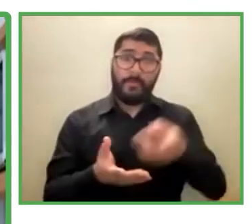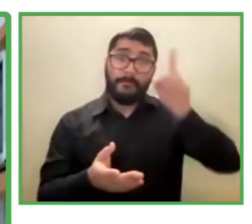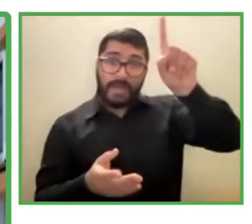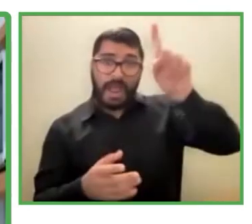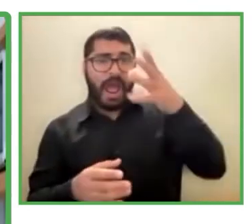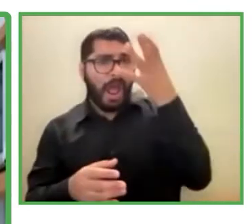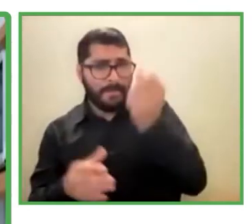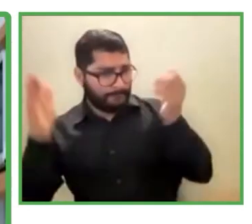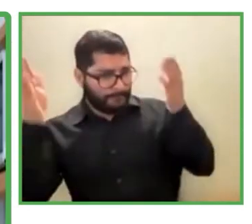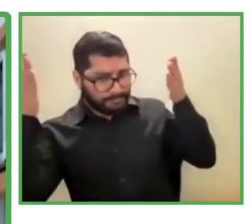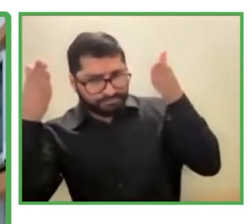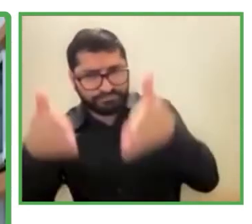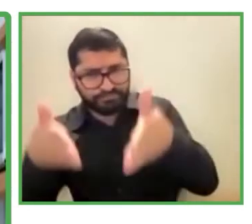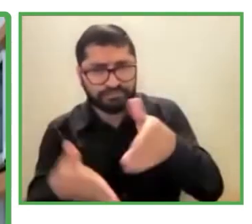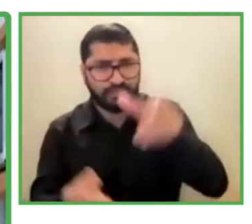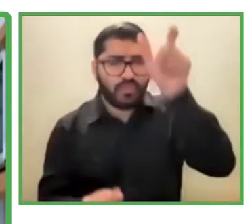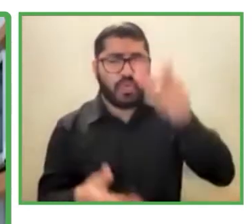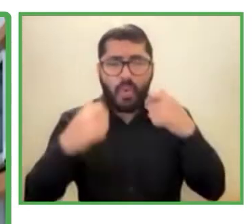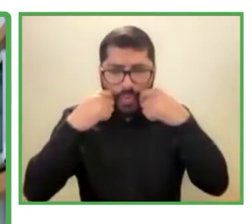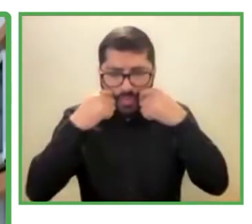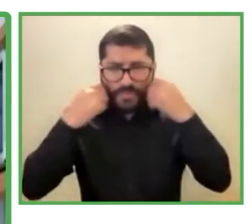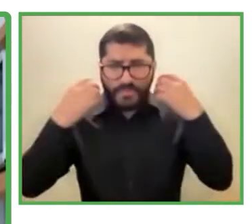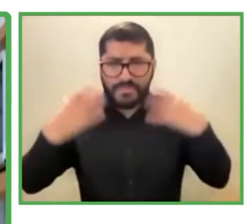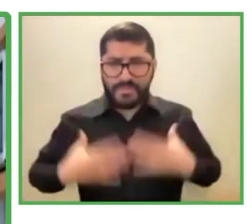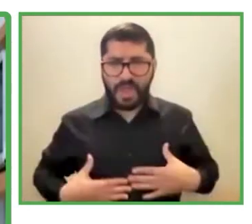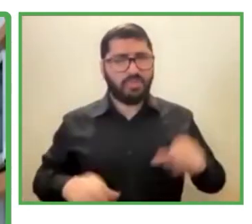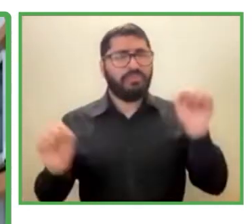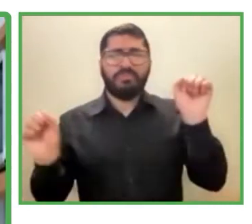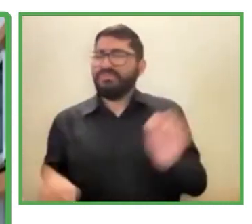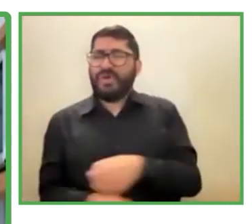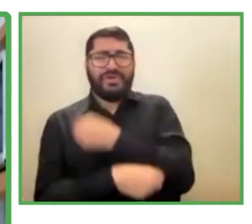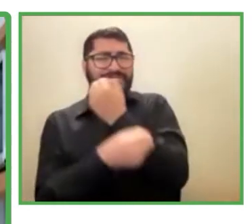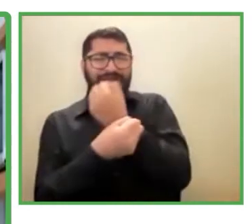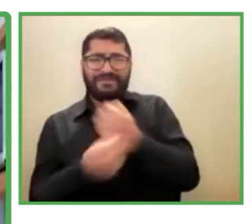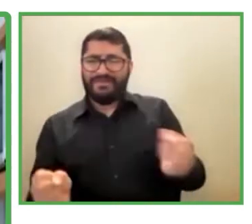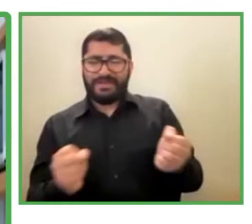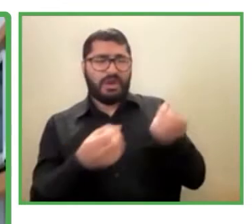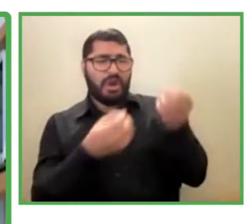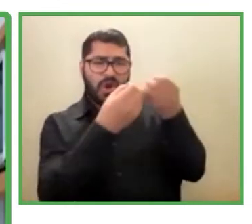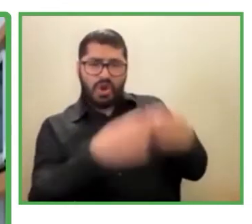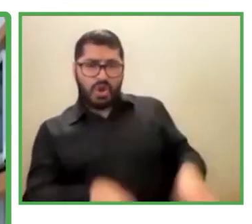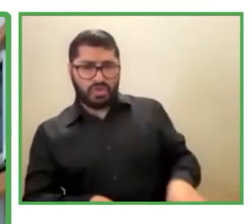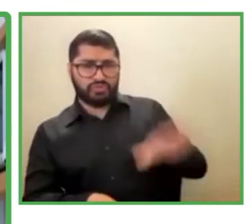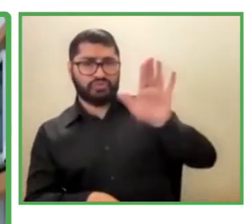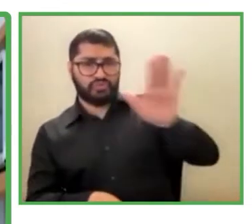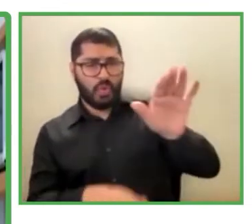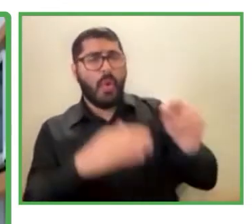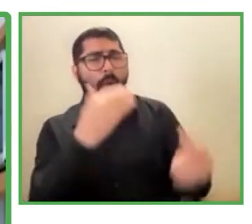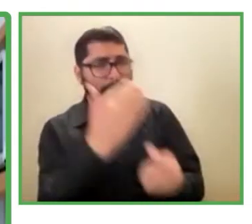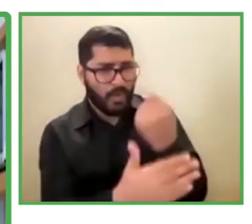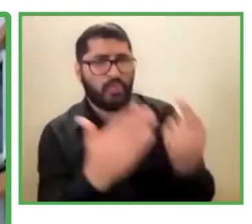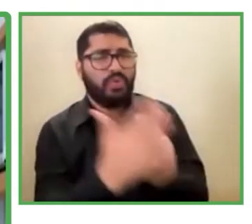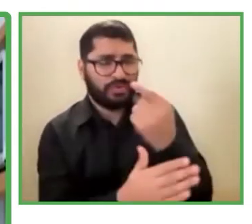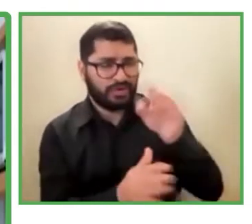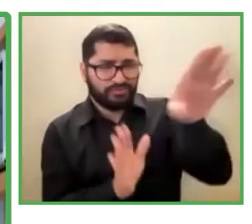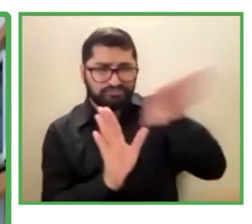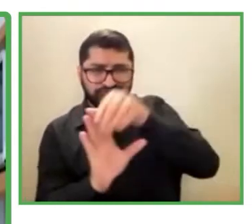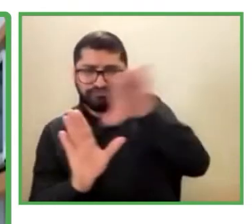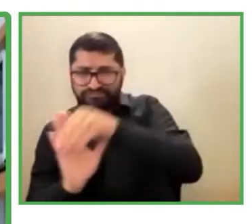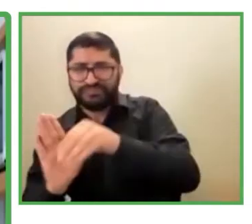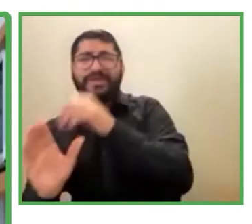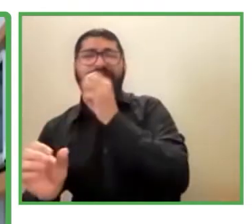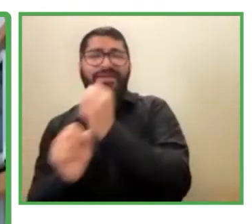se debe perder y creemos que esa es una oportunidad para poder incluir a las personas con discapacidad. Después,